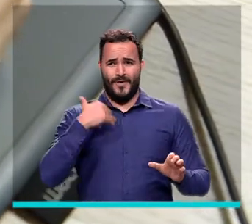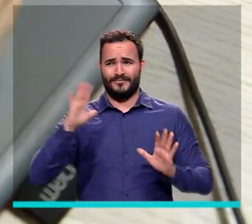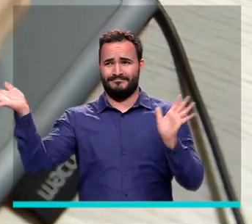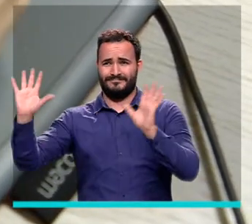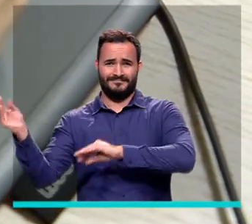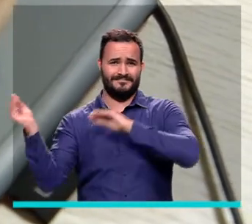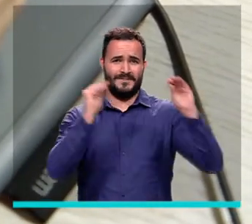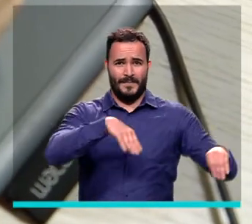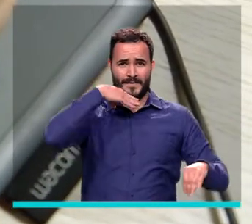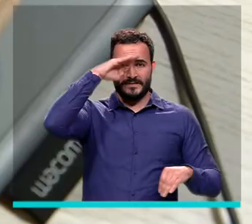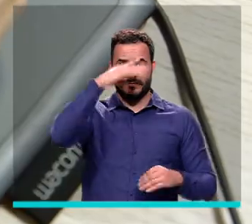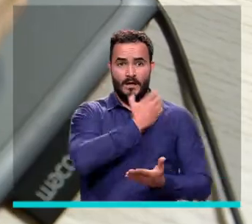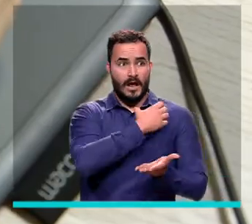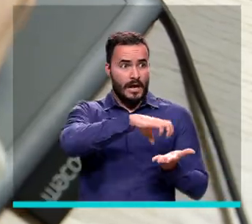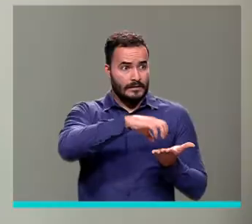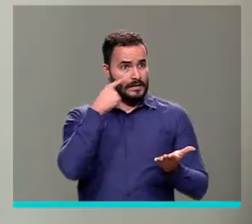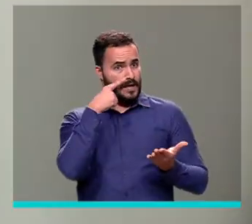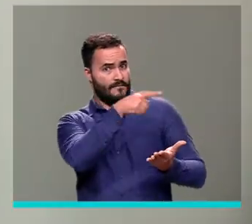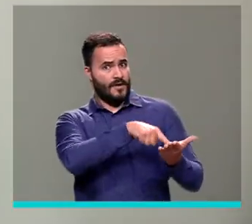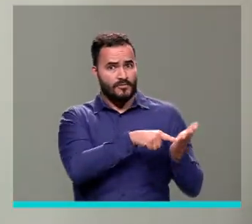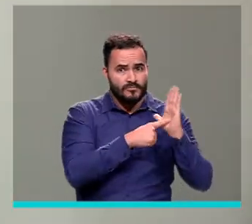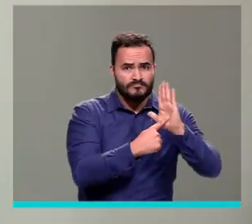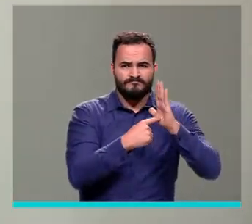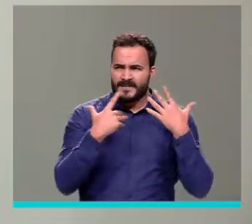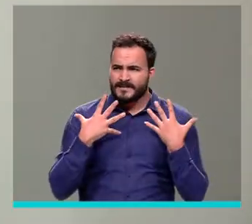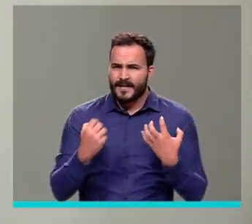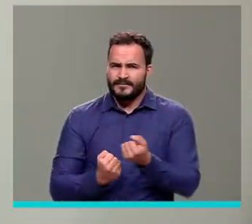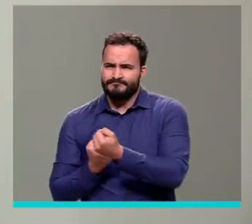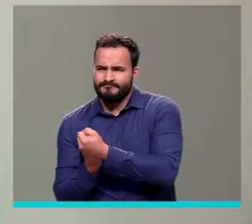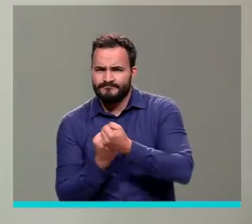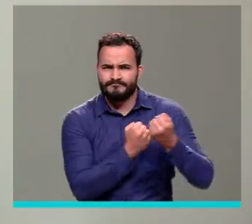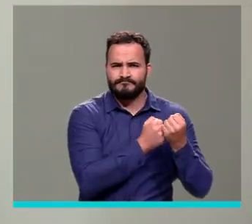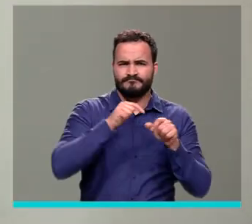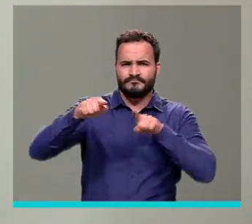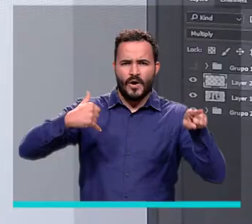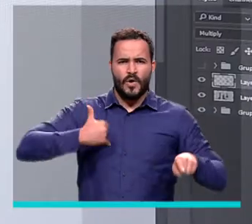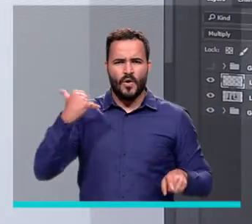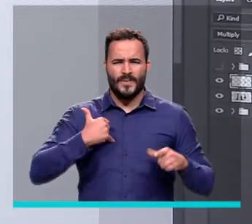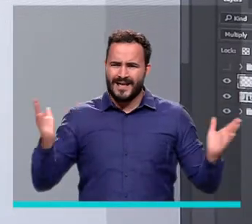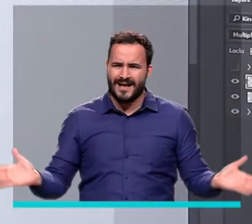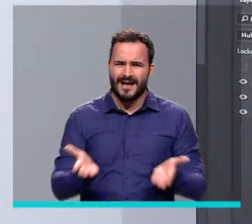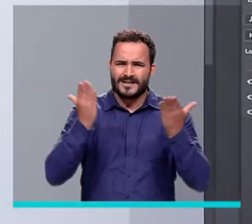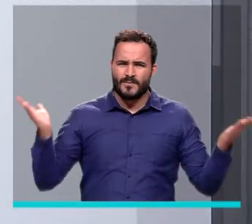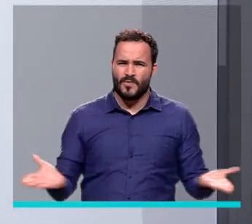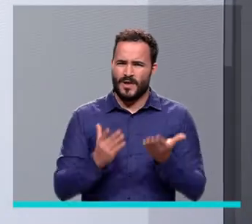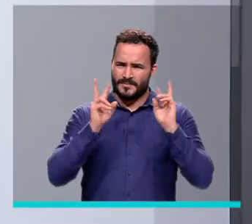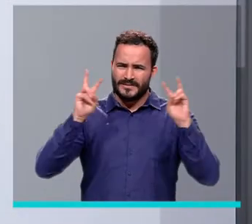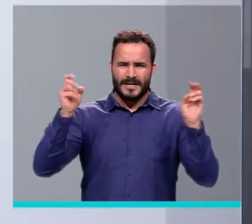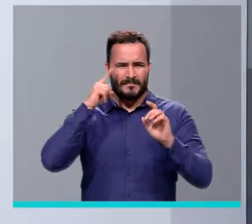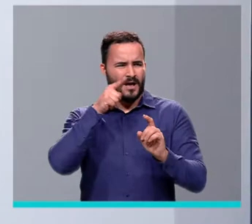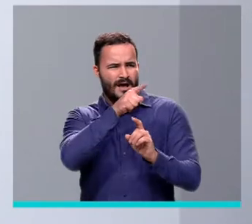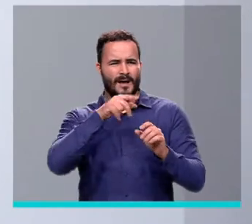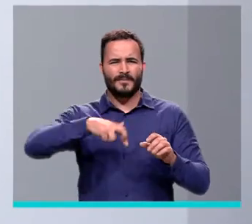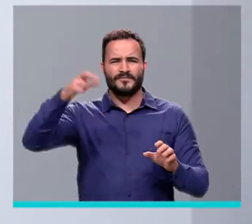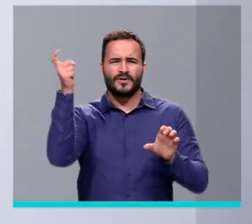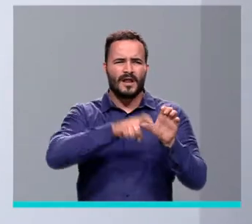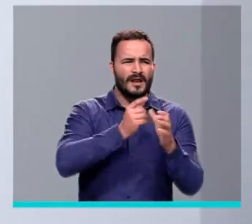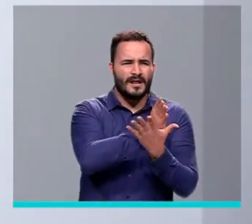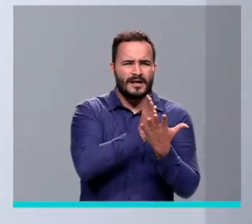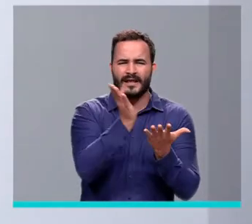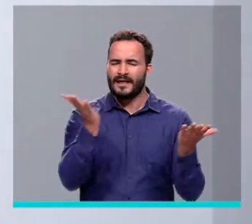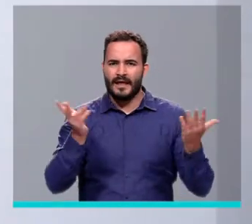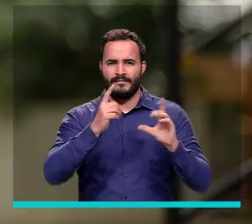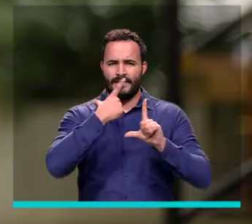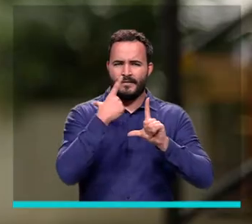Entonces, ver cómo la alcaldía se ha metido en todo el cuento de impulsar a los jóvenes a meterse con todo este cuento de carreras digitales, de